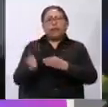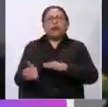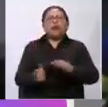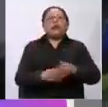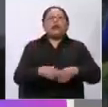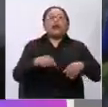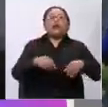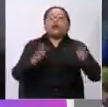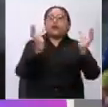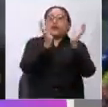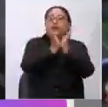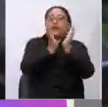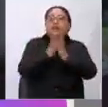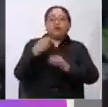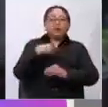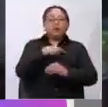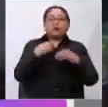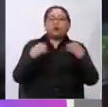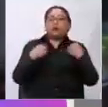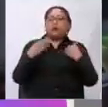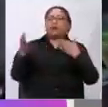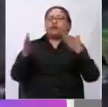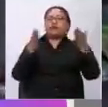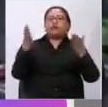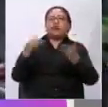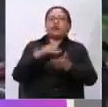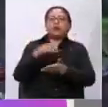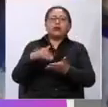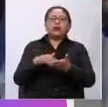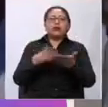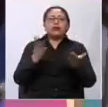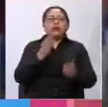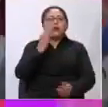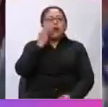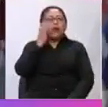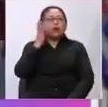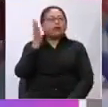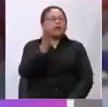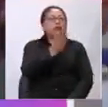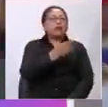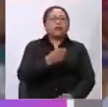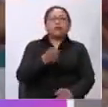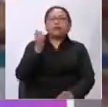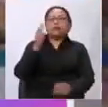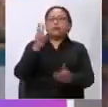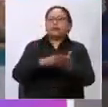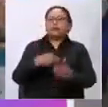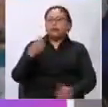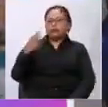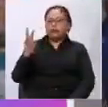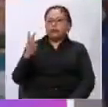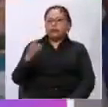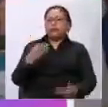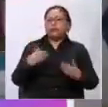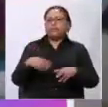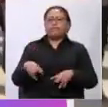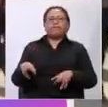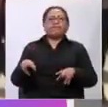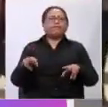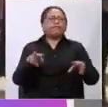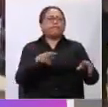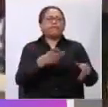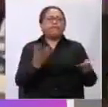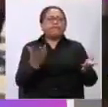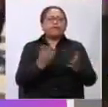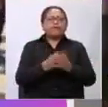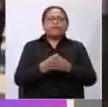Defensoría del Pueblo, hemos estado asistiendo a los centros de acogimiento ya desde el 2016, donde hemos visto cómo la